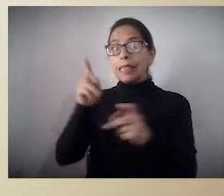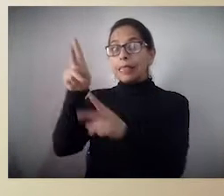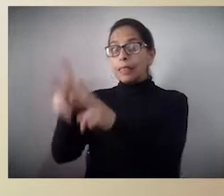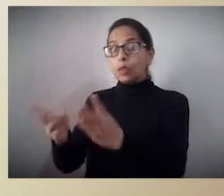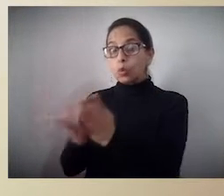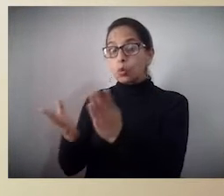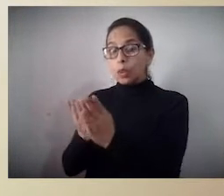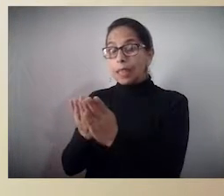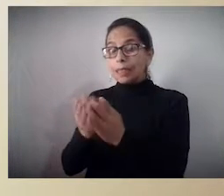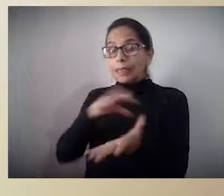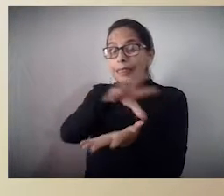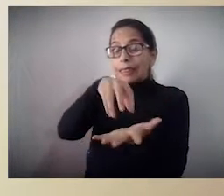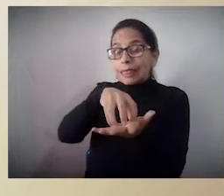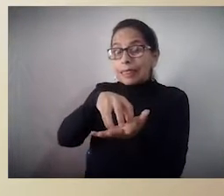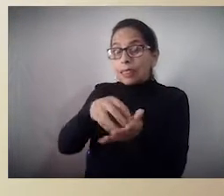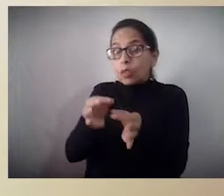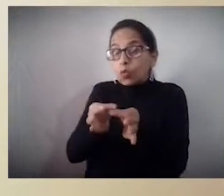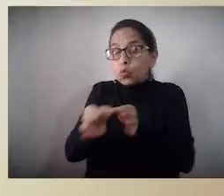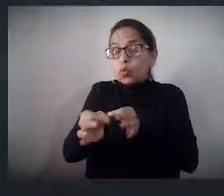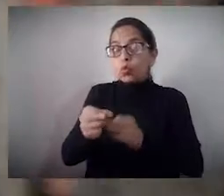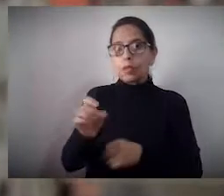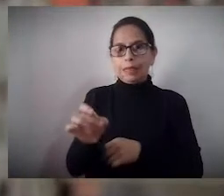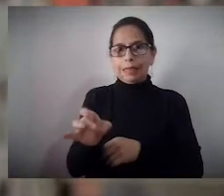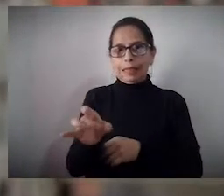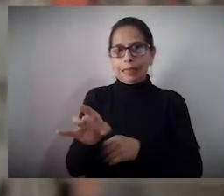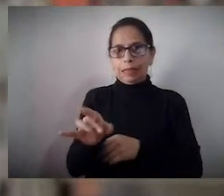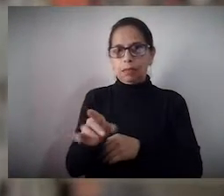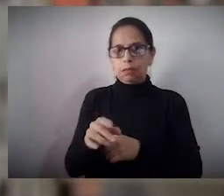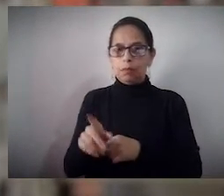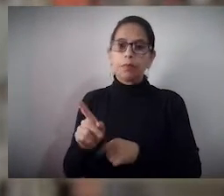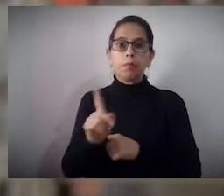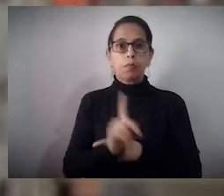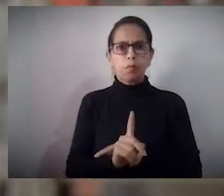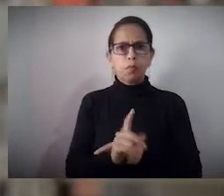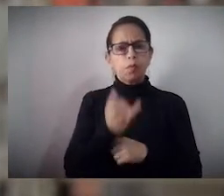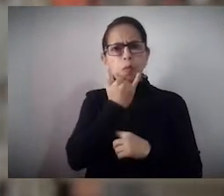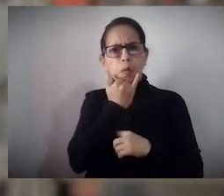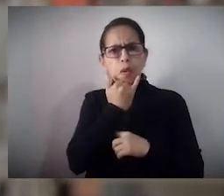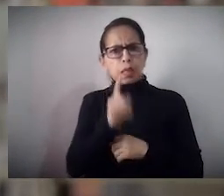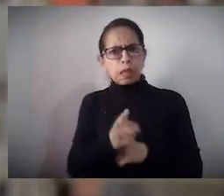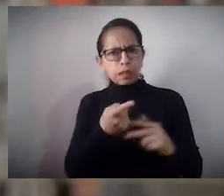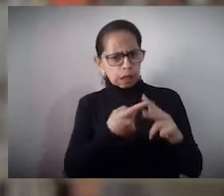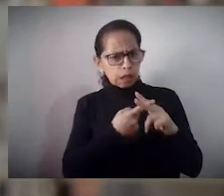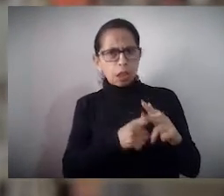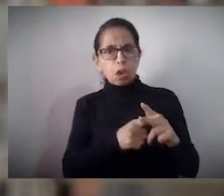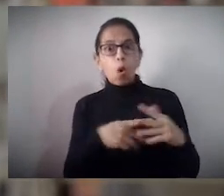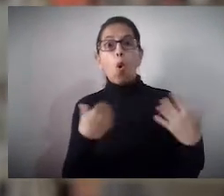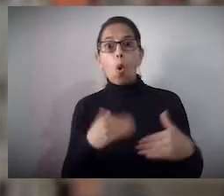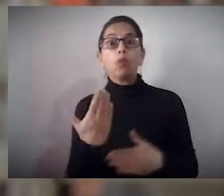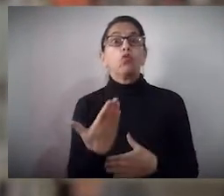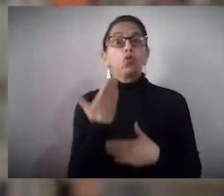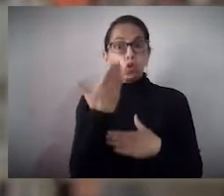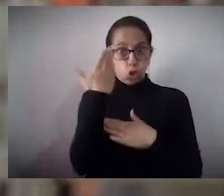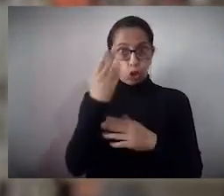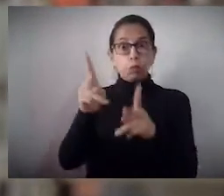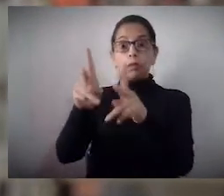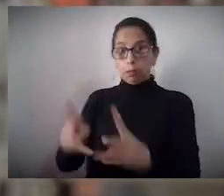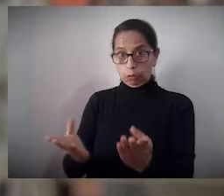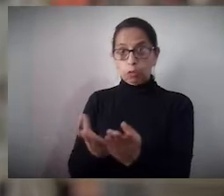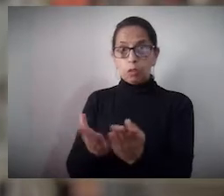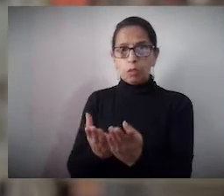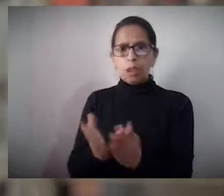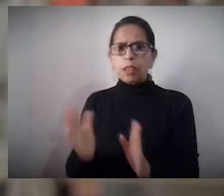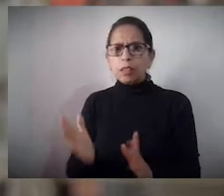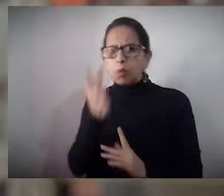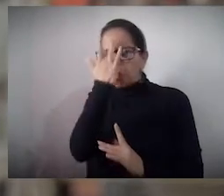aprendices del Centro de Formación del municipio de Chía. Este tipo de talleres es sumamente importante y valioso para los aprendices